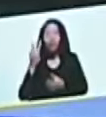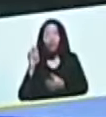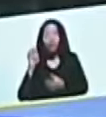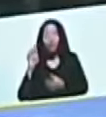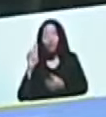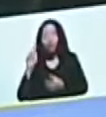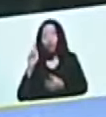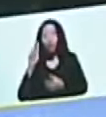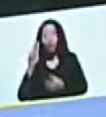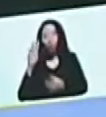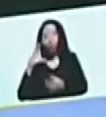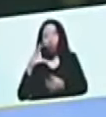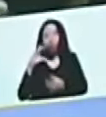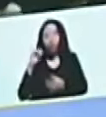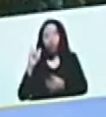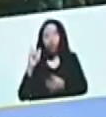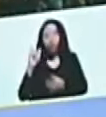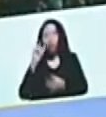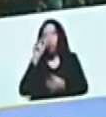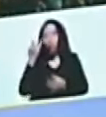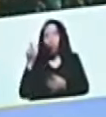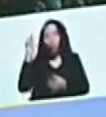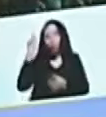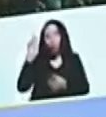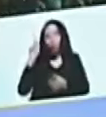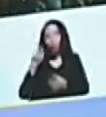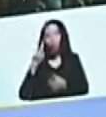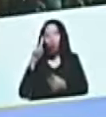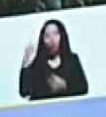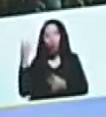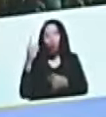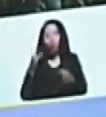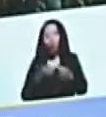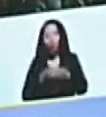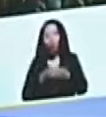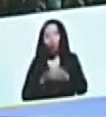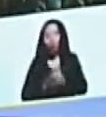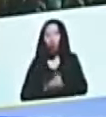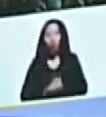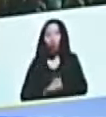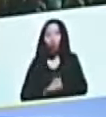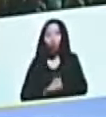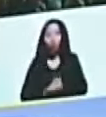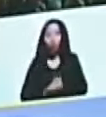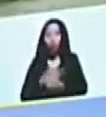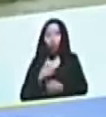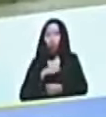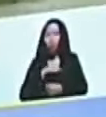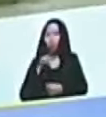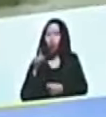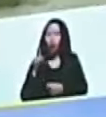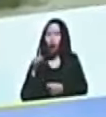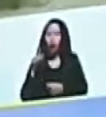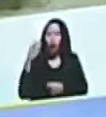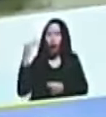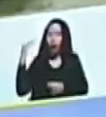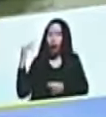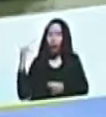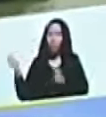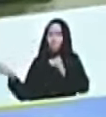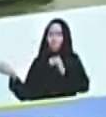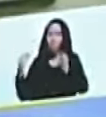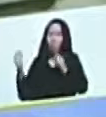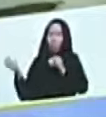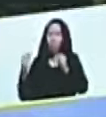ya en un solo bloque, y estábamos en un conflicto de suma cero,